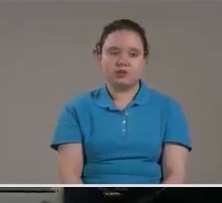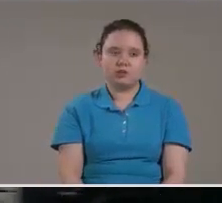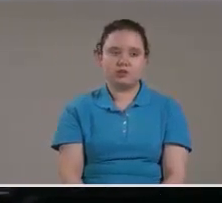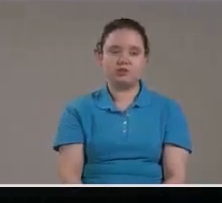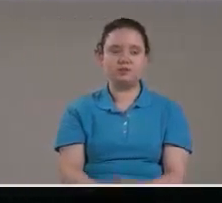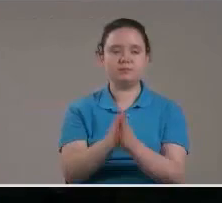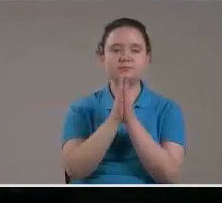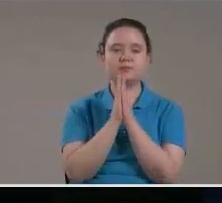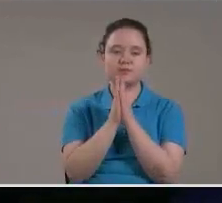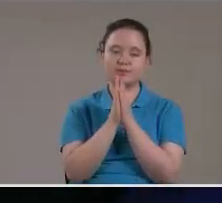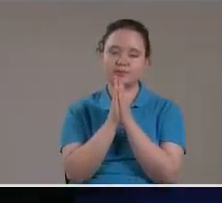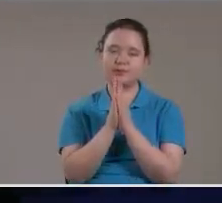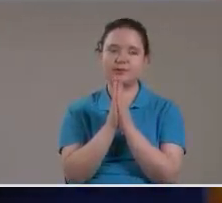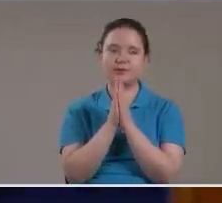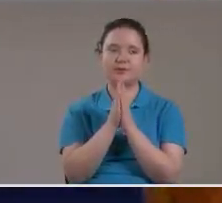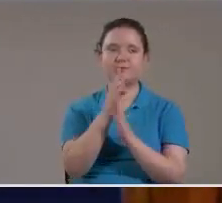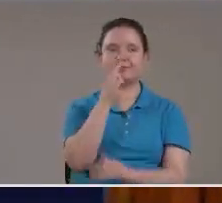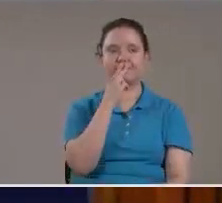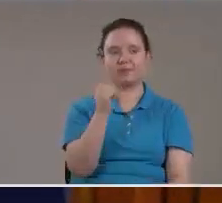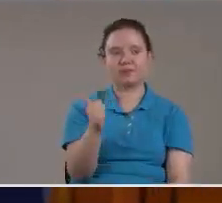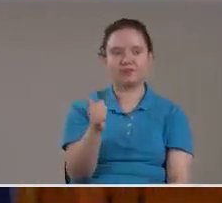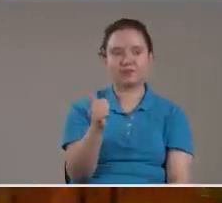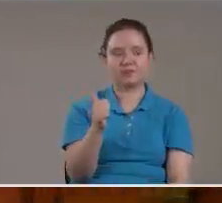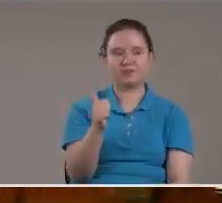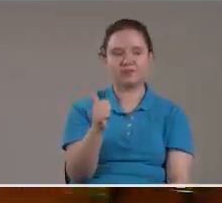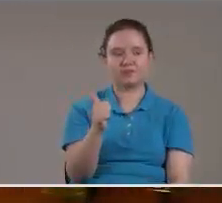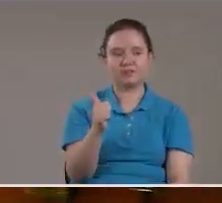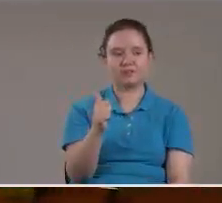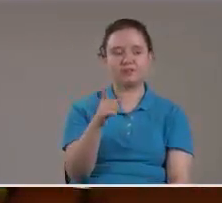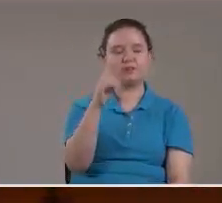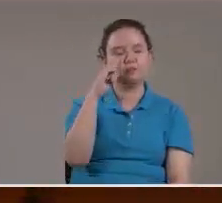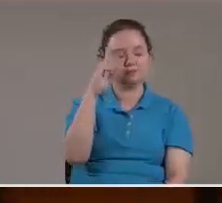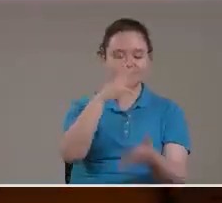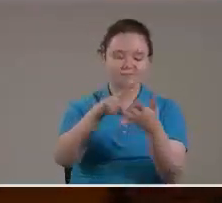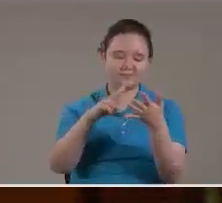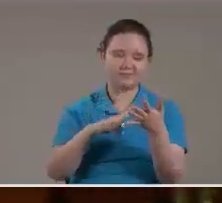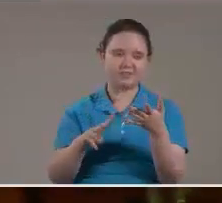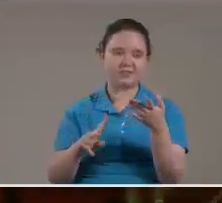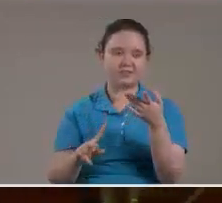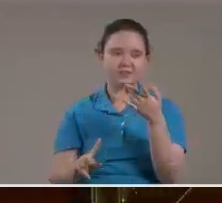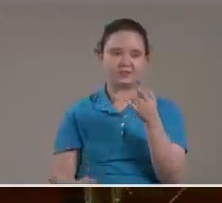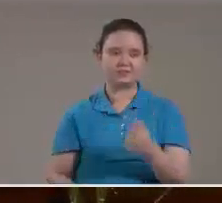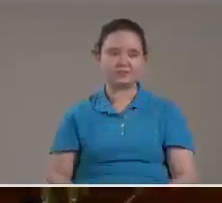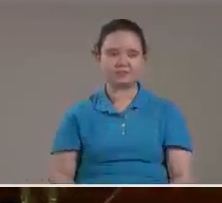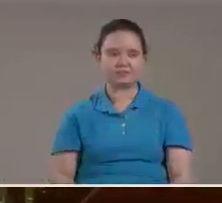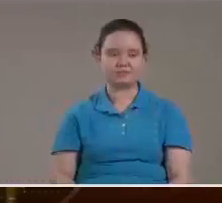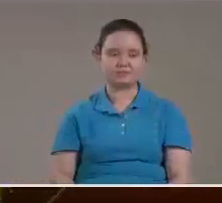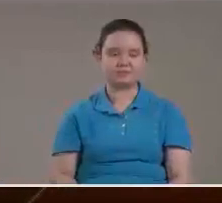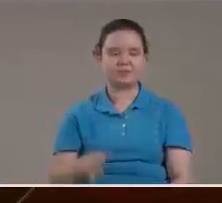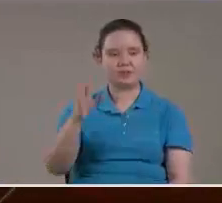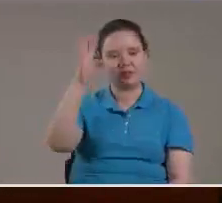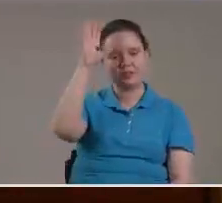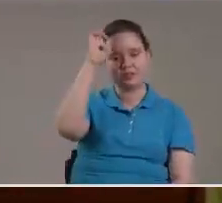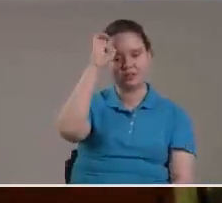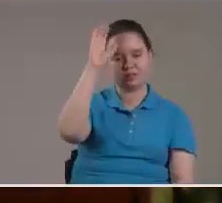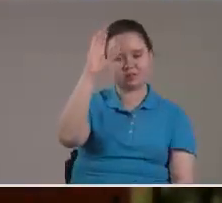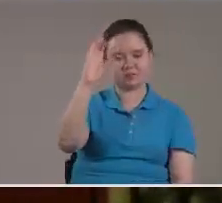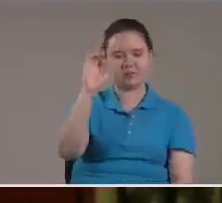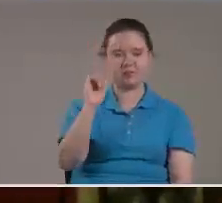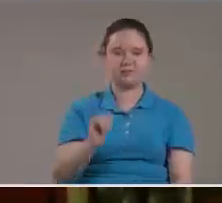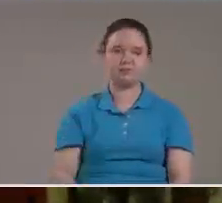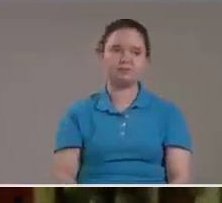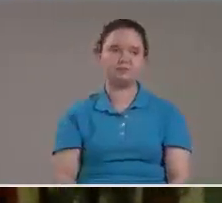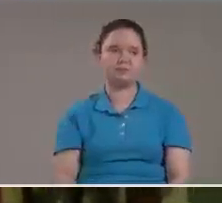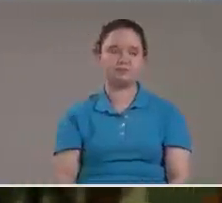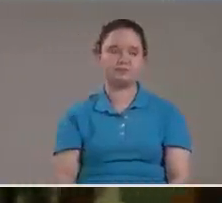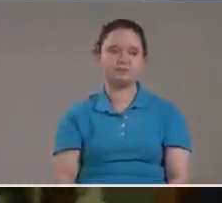Por favor Hermana Eclesiastes capítulo 12 O hermano Eclesiastes capítulo 12 Alguno que